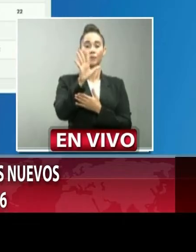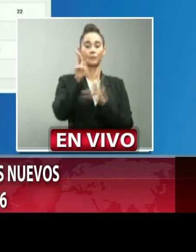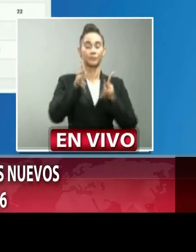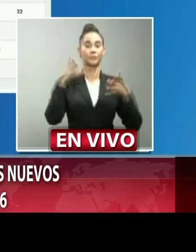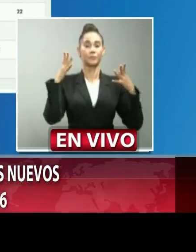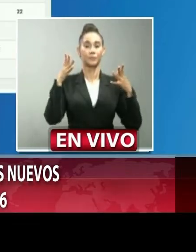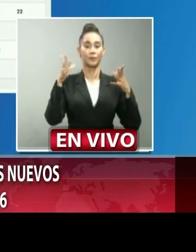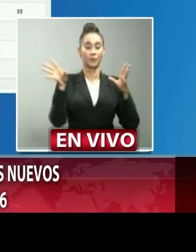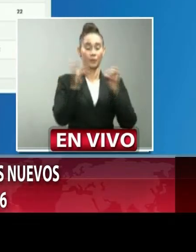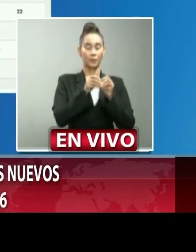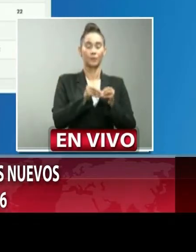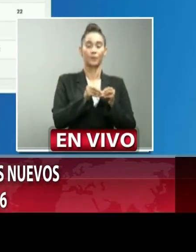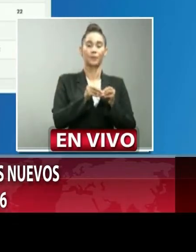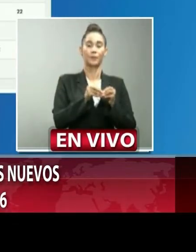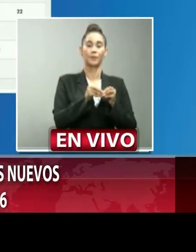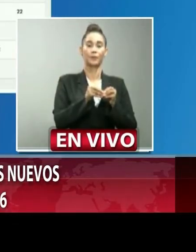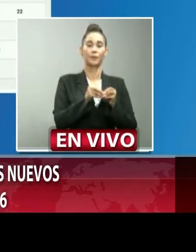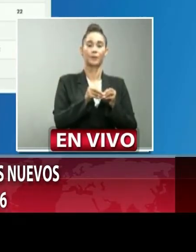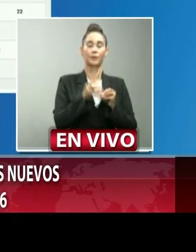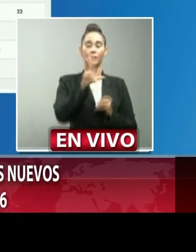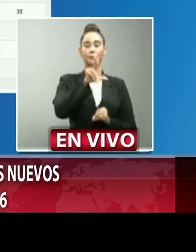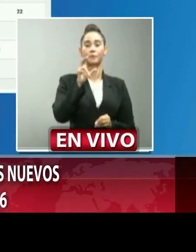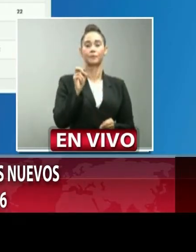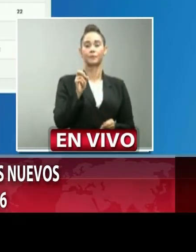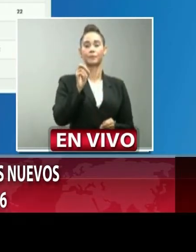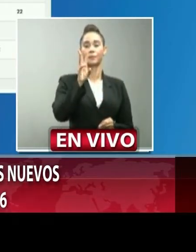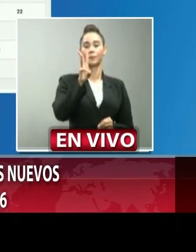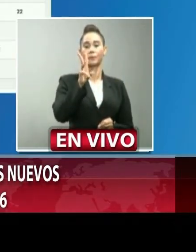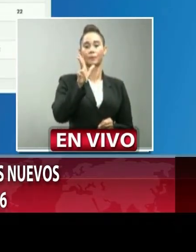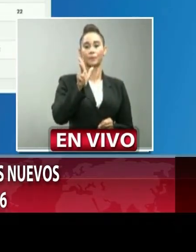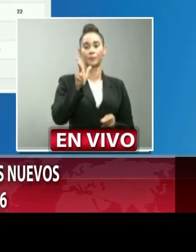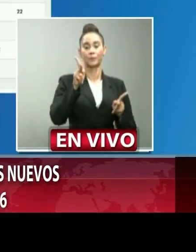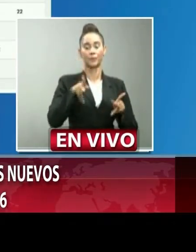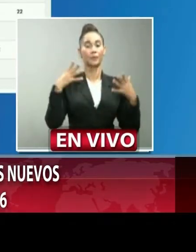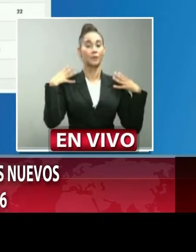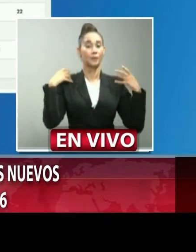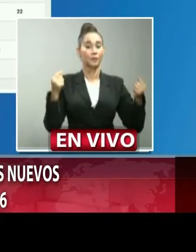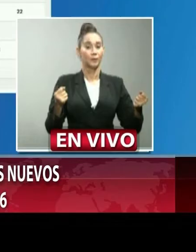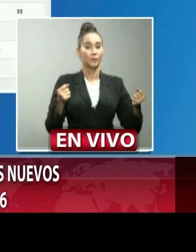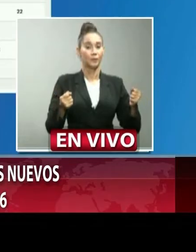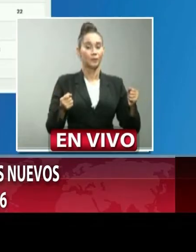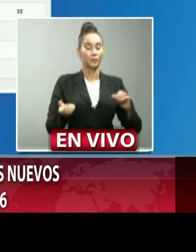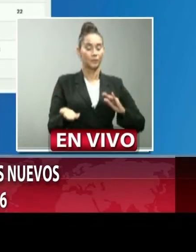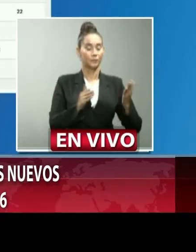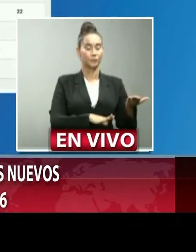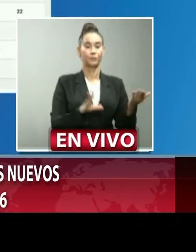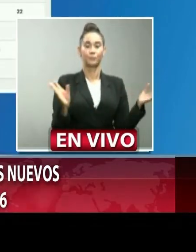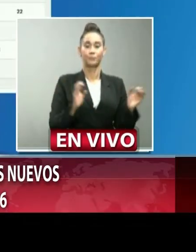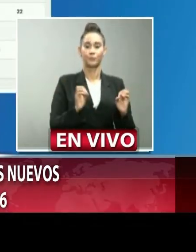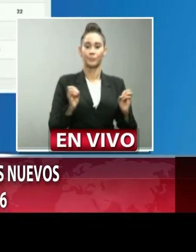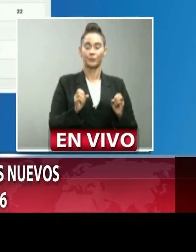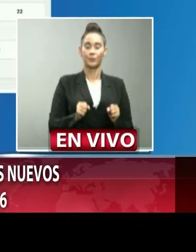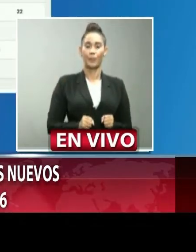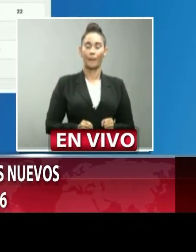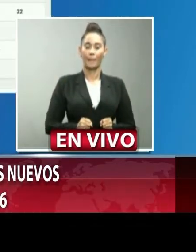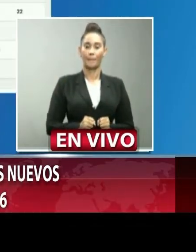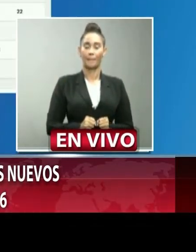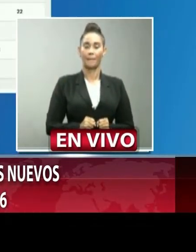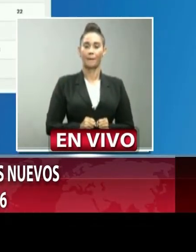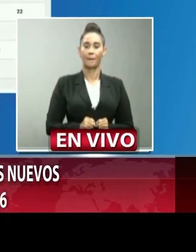acumulados 363 recuperados 0 fallecimiento